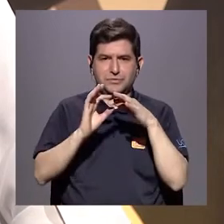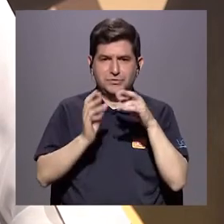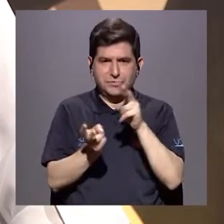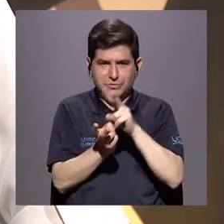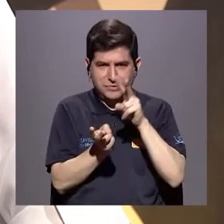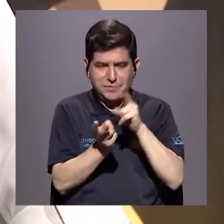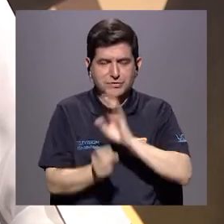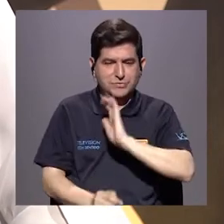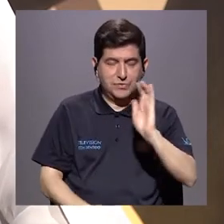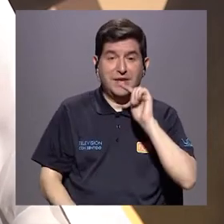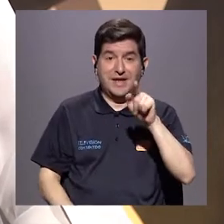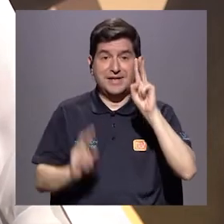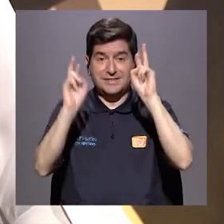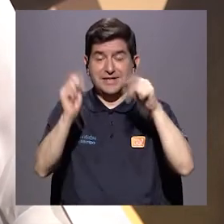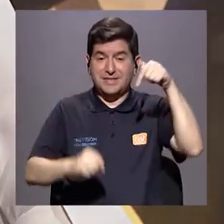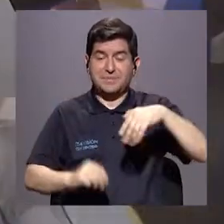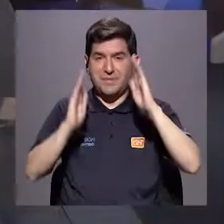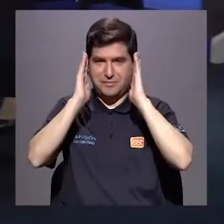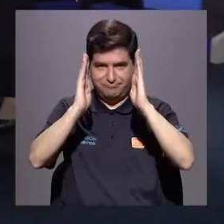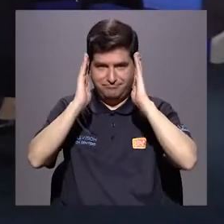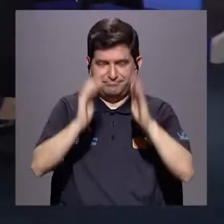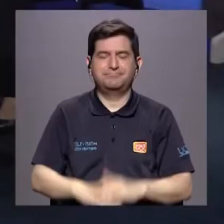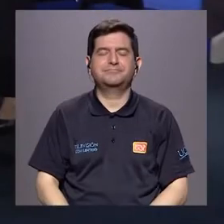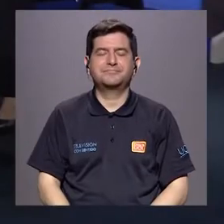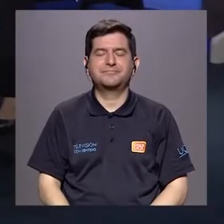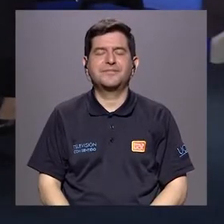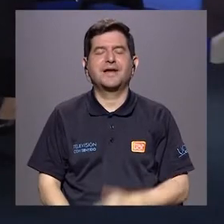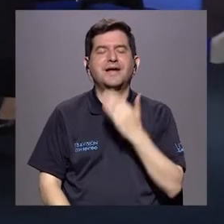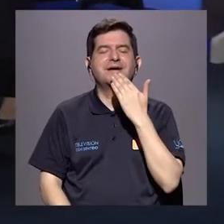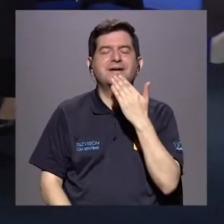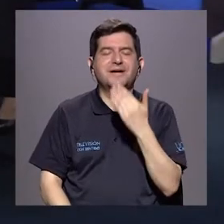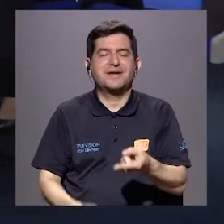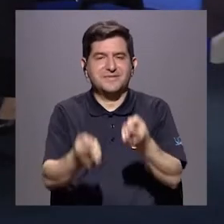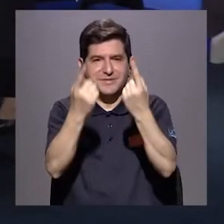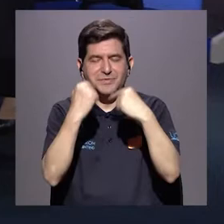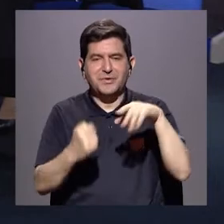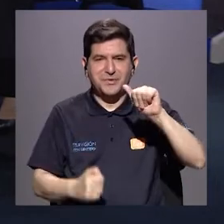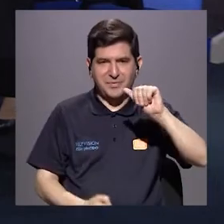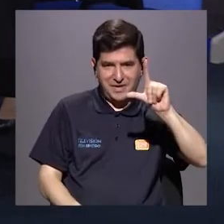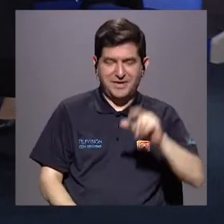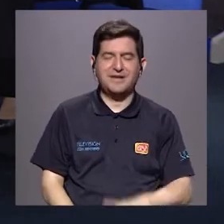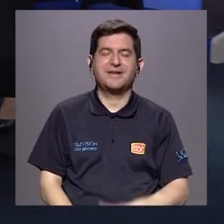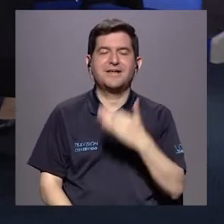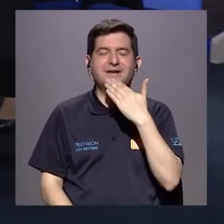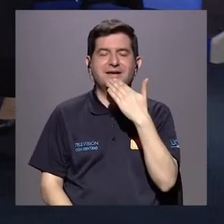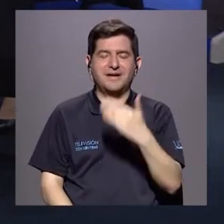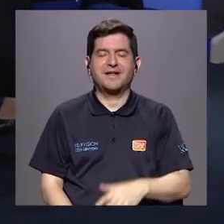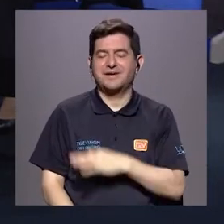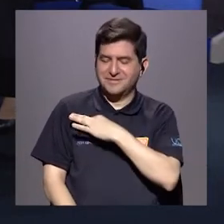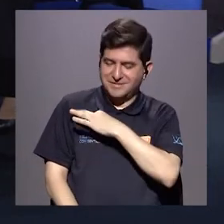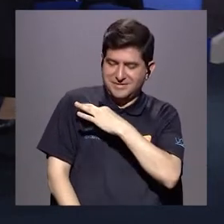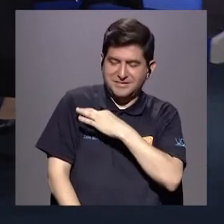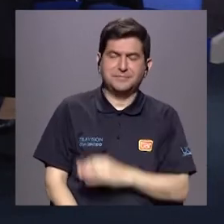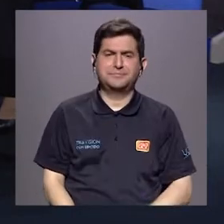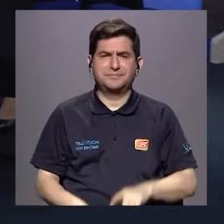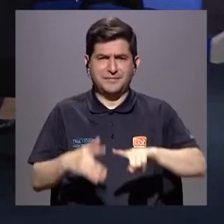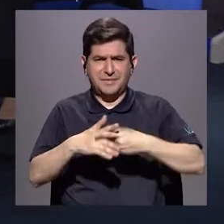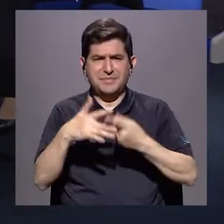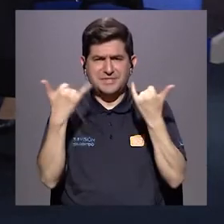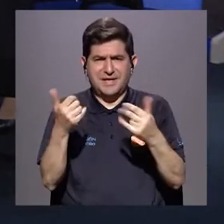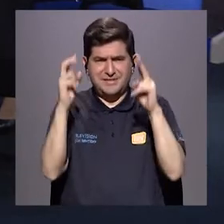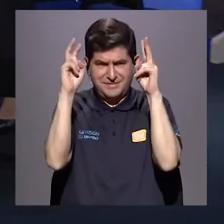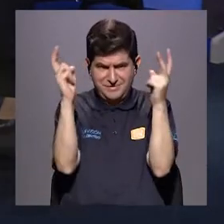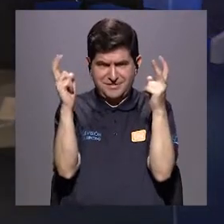precisamente es el tema que vamos a desarrollar el día de hoy. Ana Lorena, muchas gracias por estar con nosotros el día de por la invitación. Vamos a entrar en